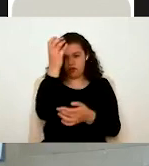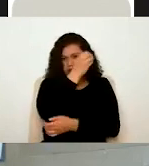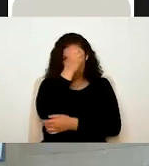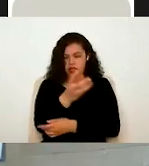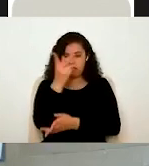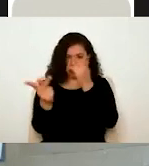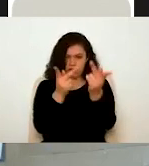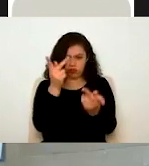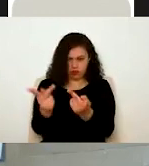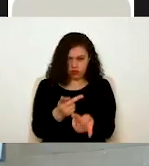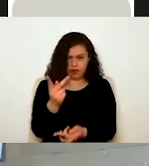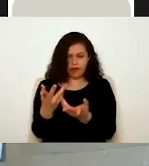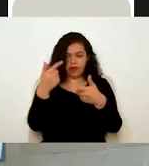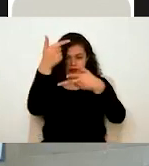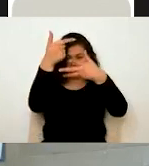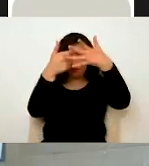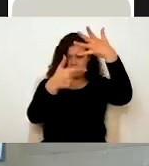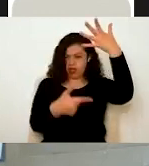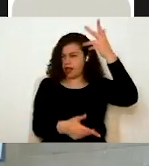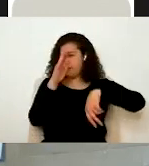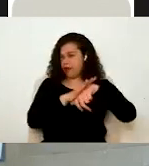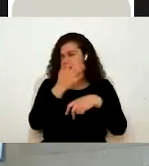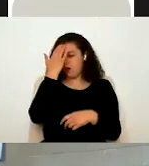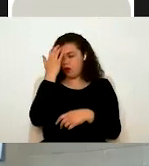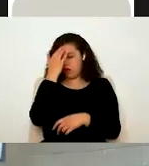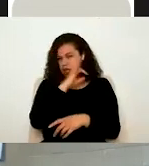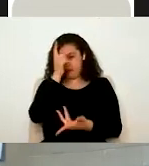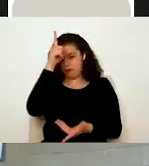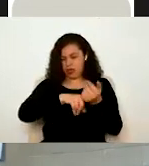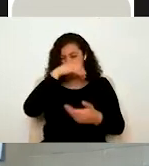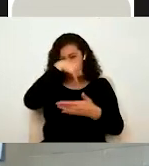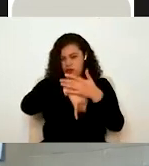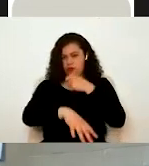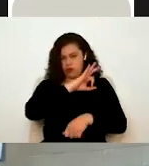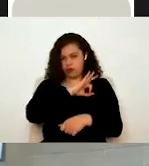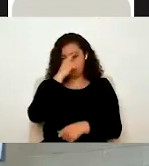entre otras, que de la misma forma son para el cumplimiento.